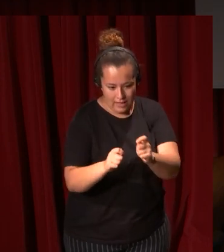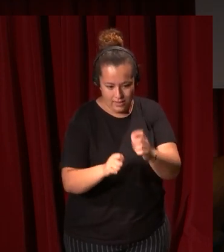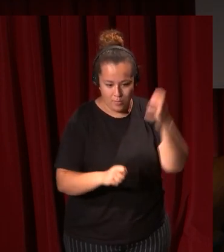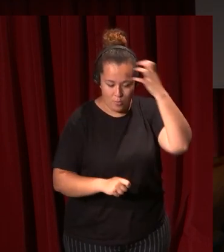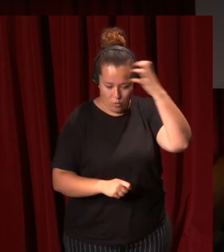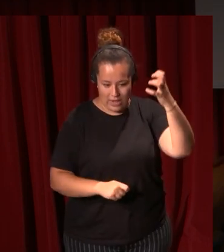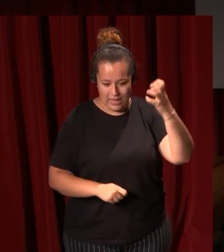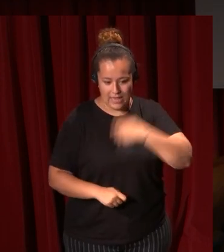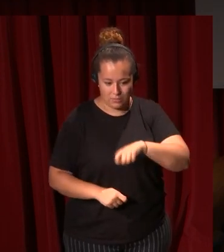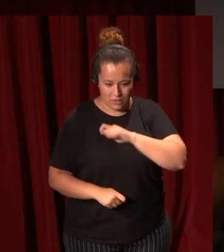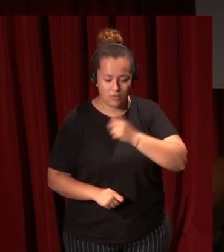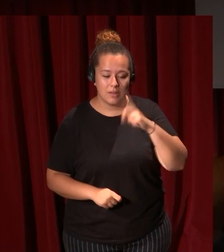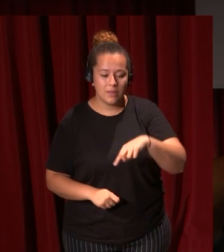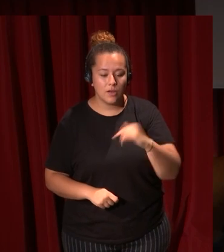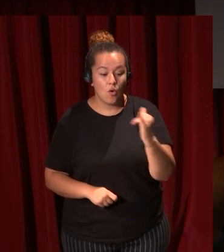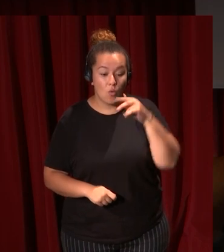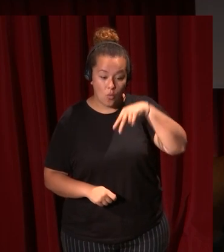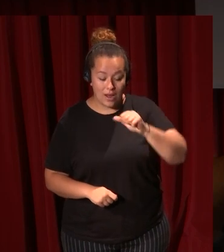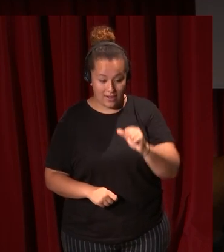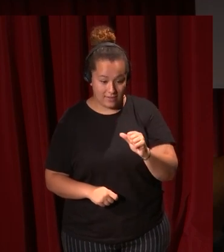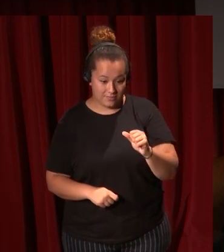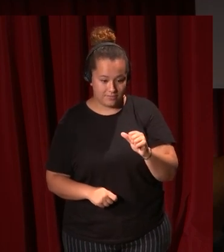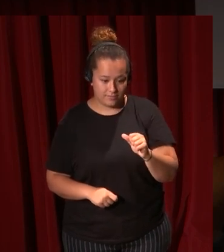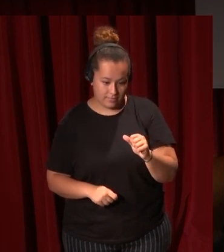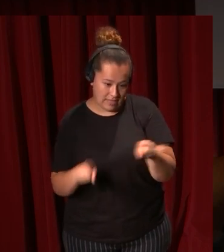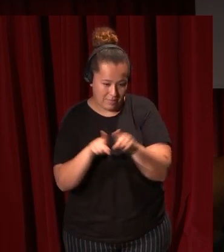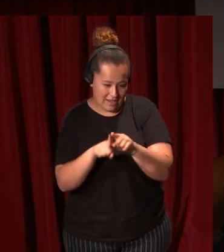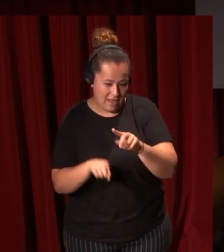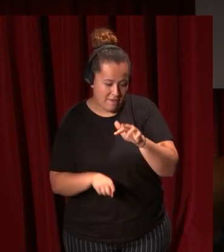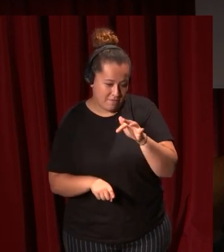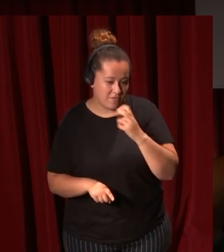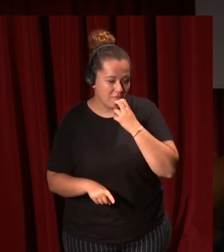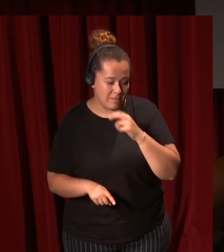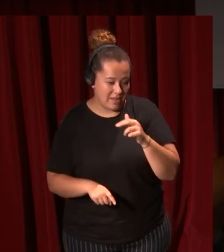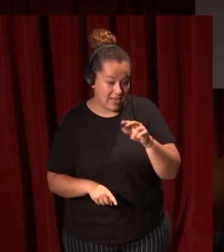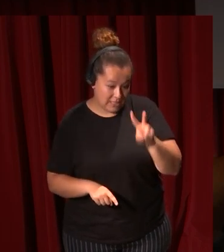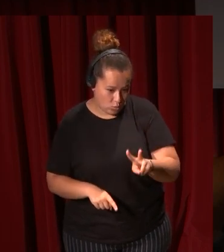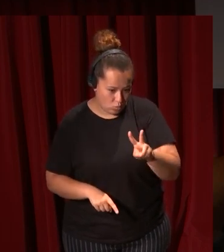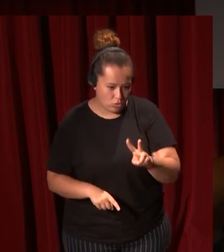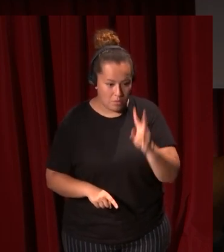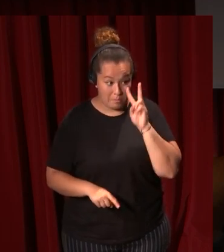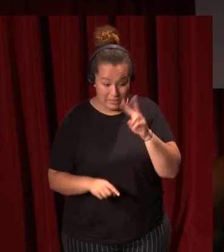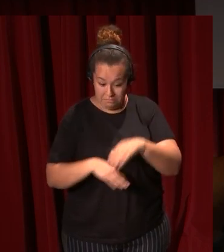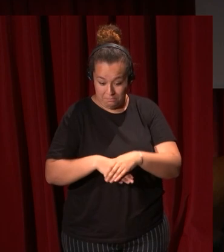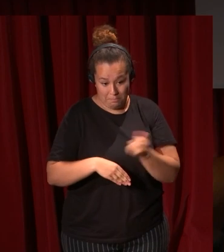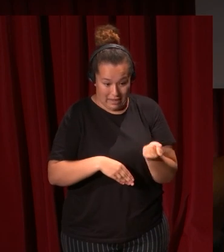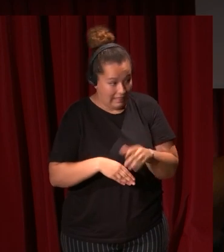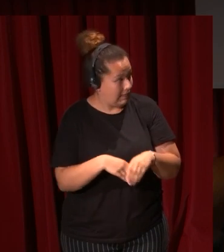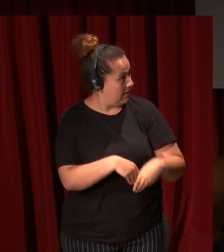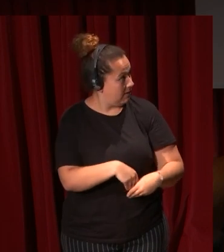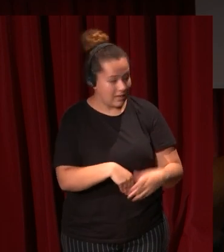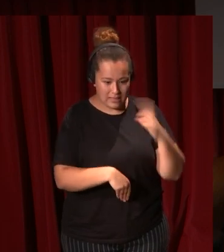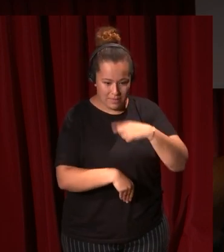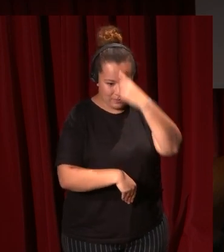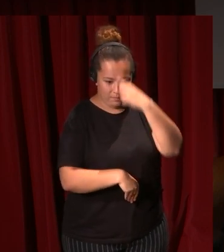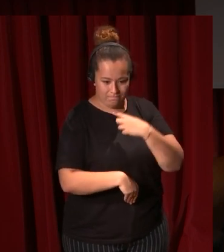Castilla Juana Infanta de España hermana de Felipe II que veis que tiene las manos dispuestas de forma parecida y que está posando también en un perfil